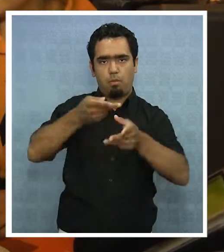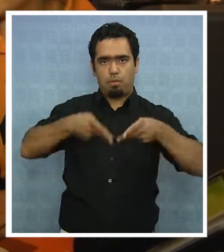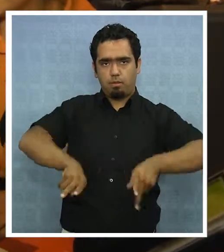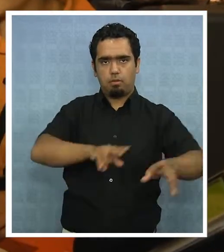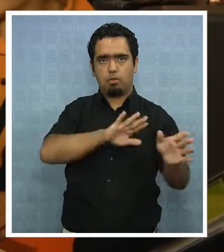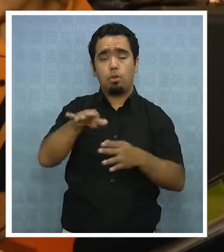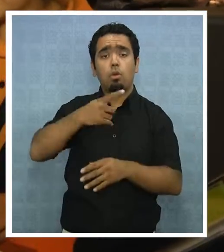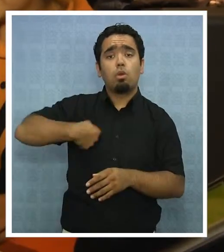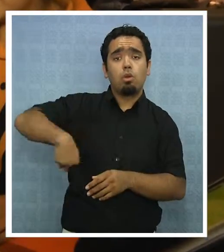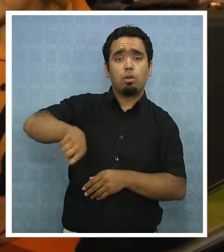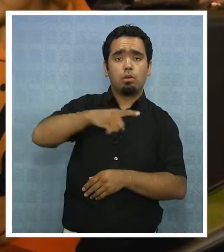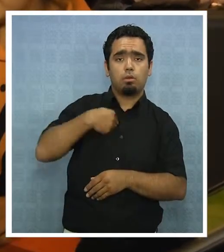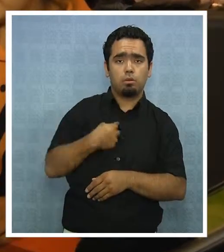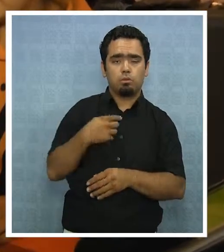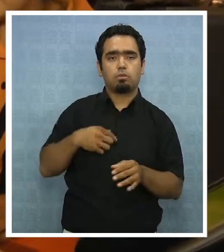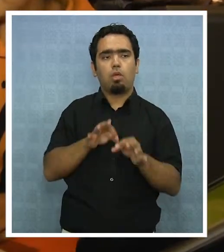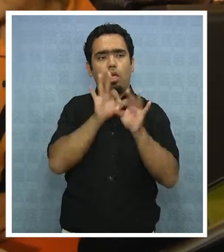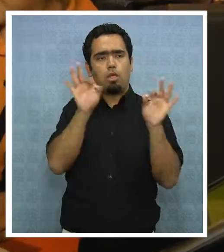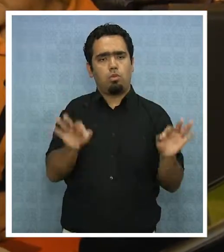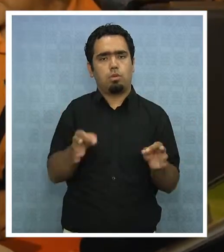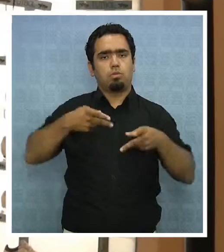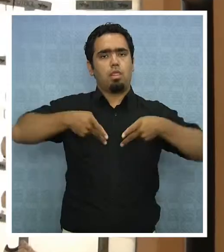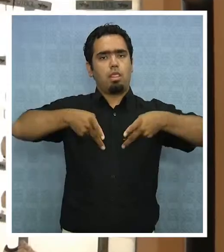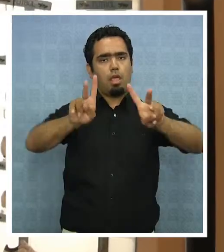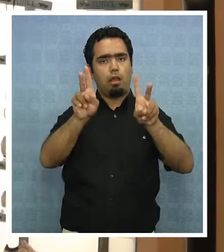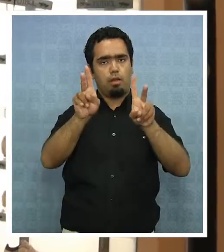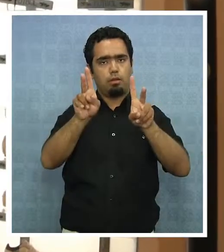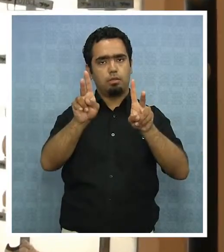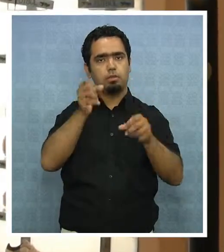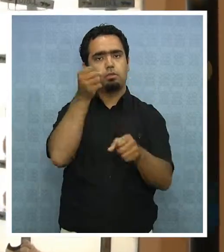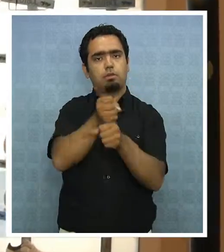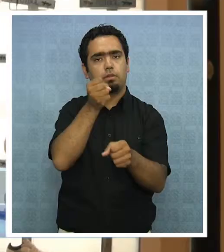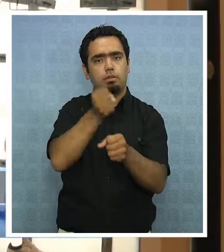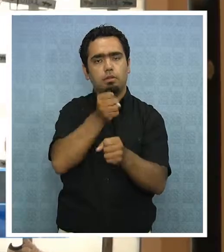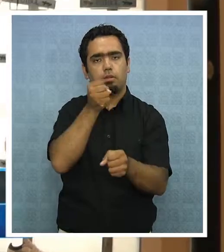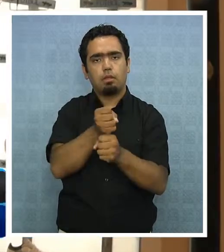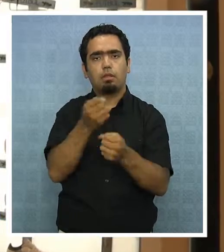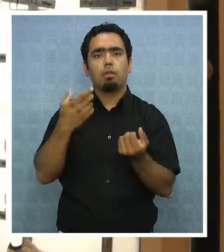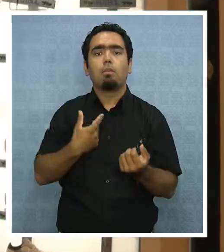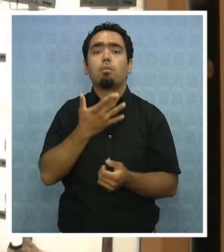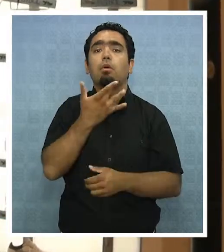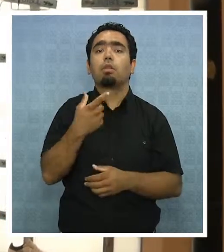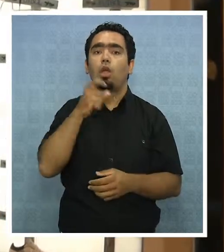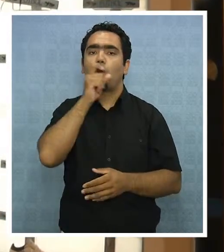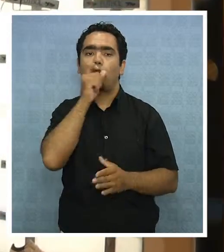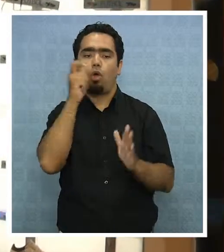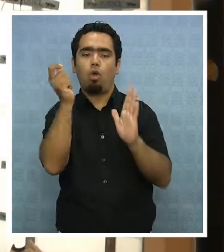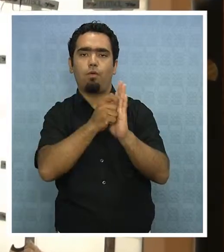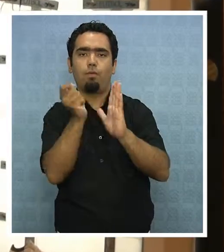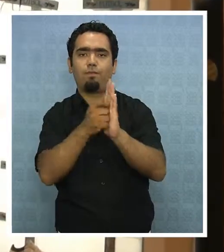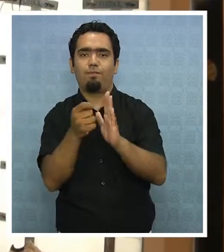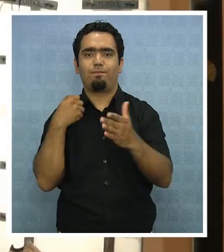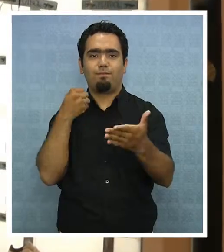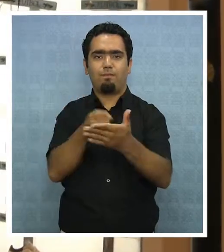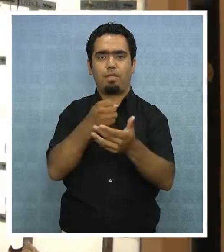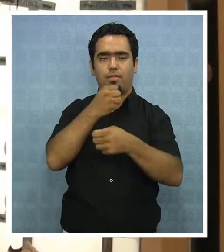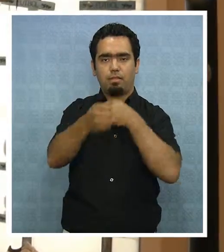todos estos días efectuando educación en cuanto a los derechos laborales en virtud de los feriados a fin de año.